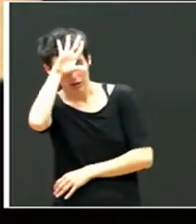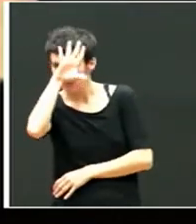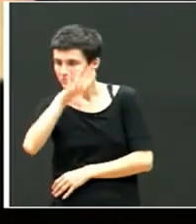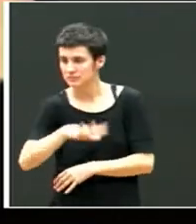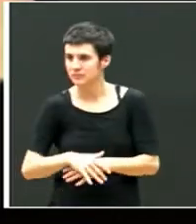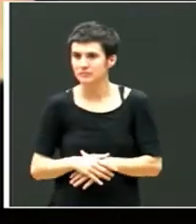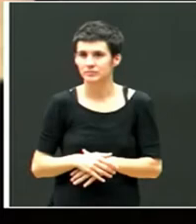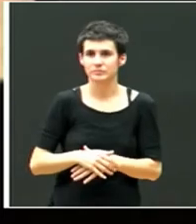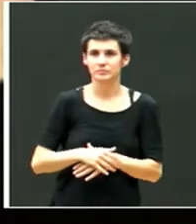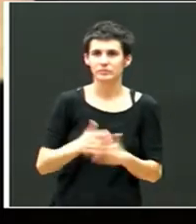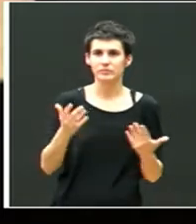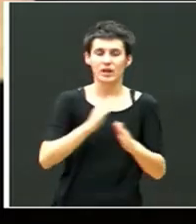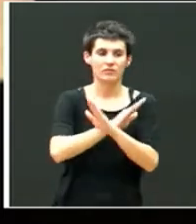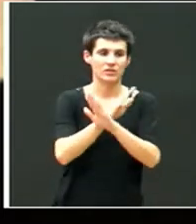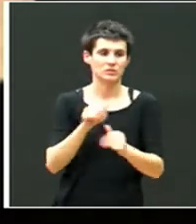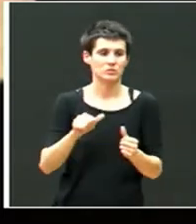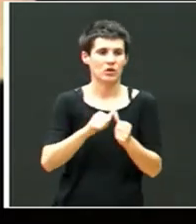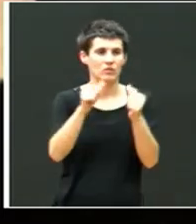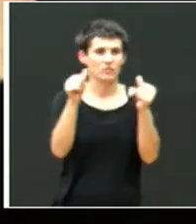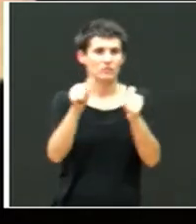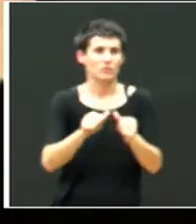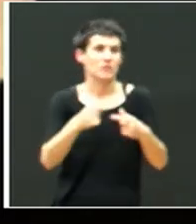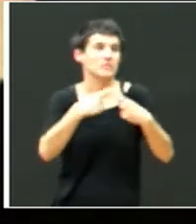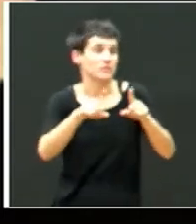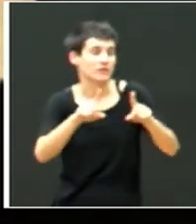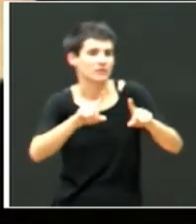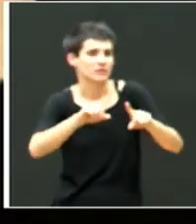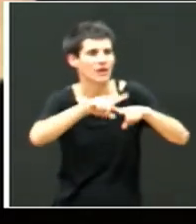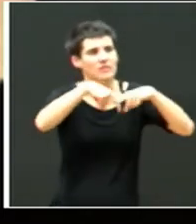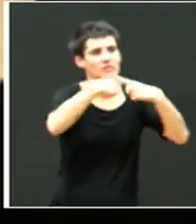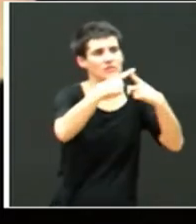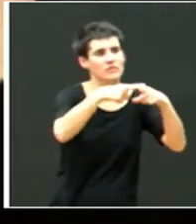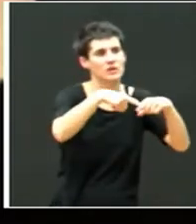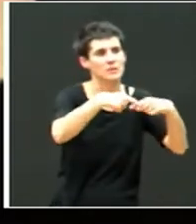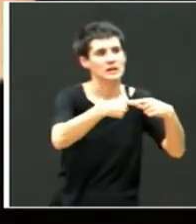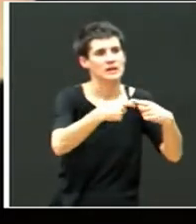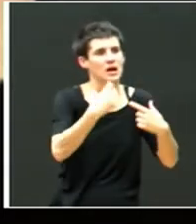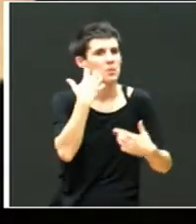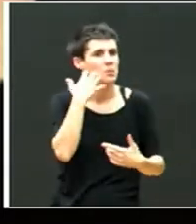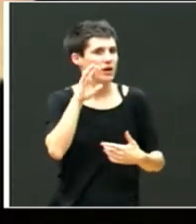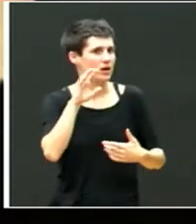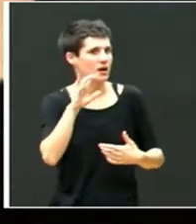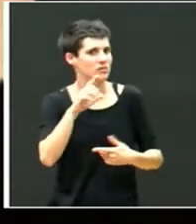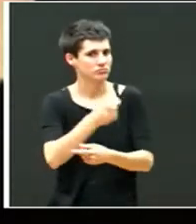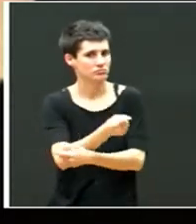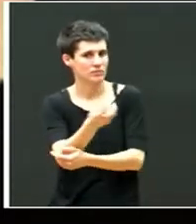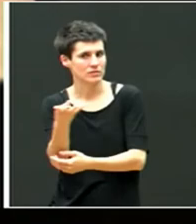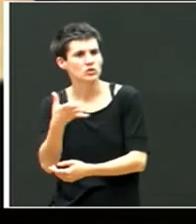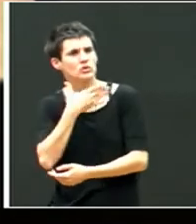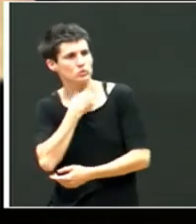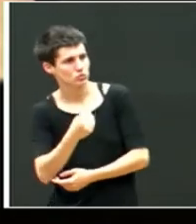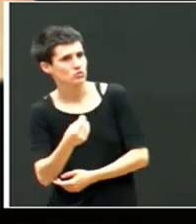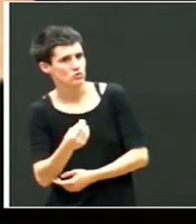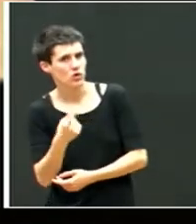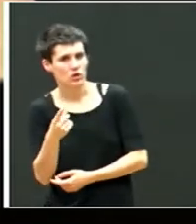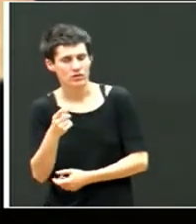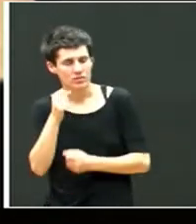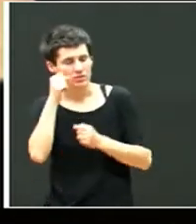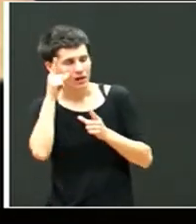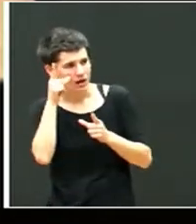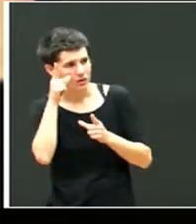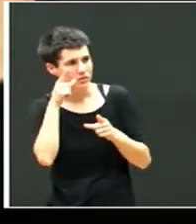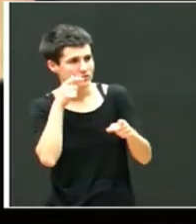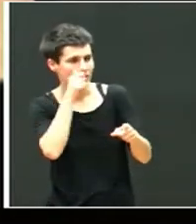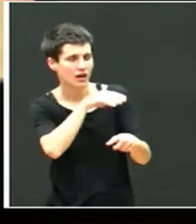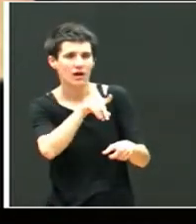Era un modo diferente de familia, que les gustó muchísimo. Se dieron cuenta del esfuerzo que había supuesto para